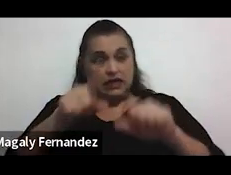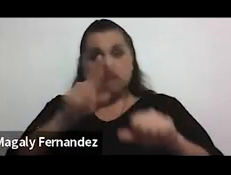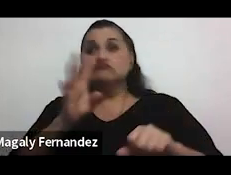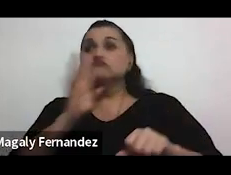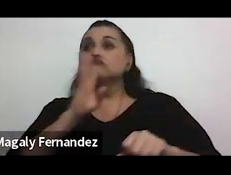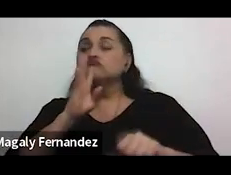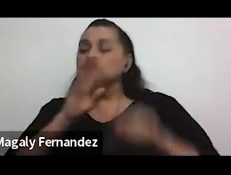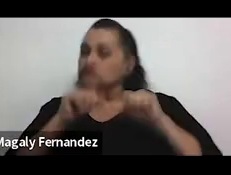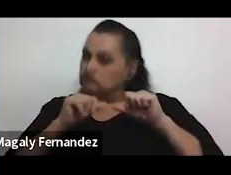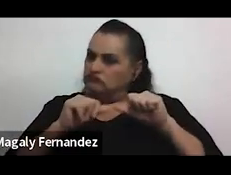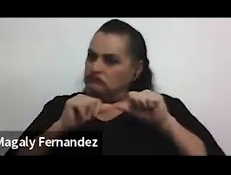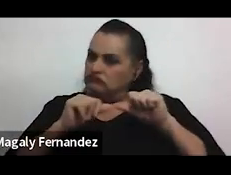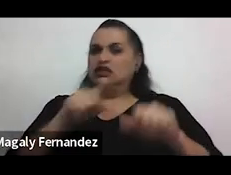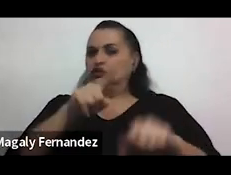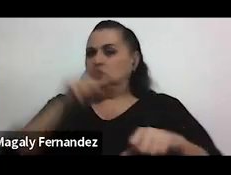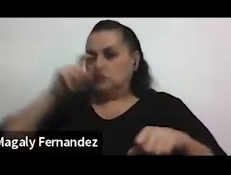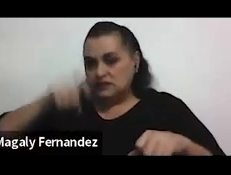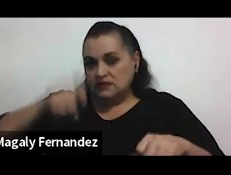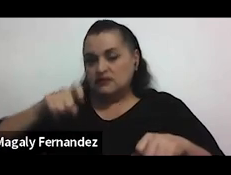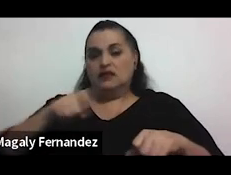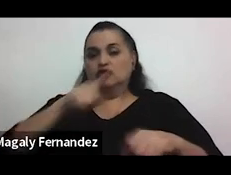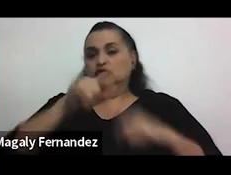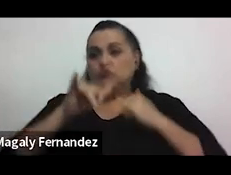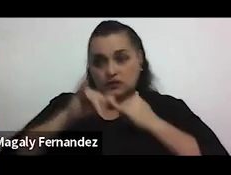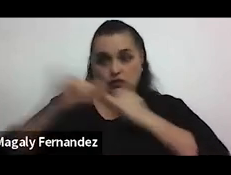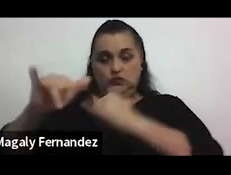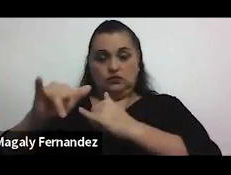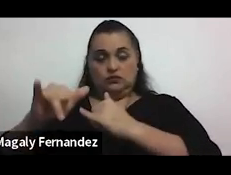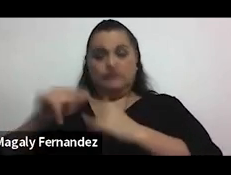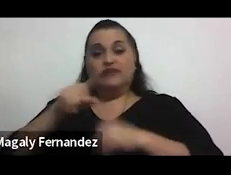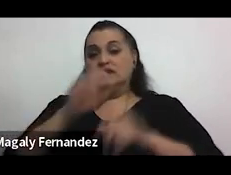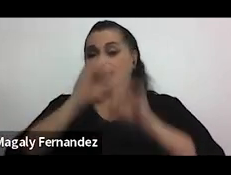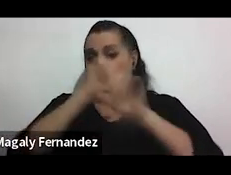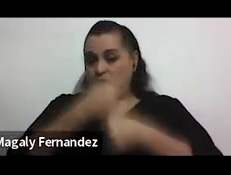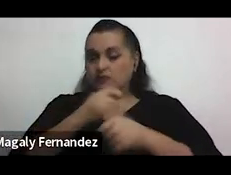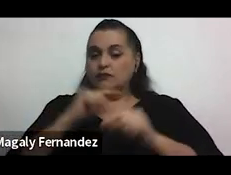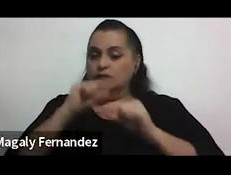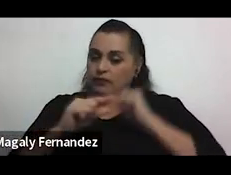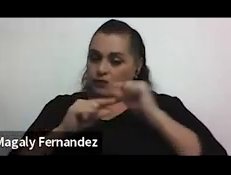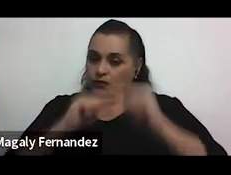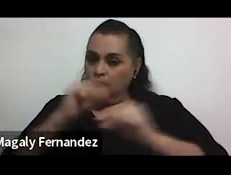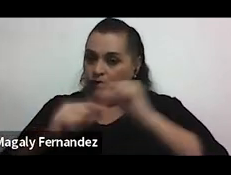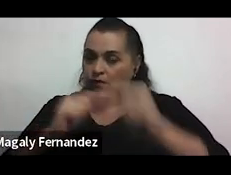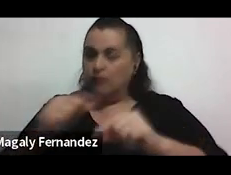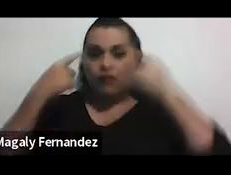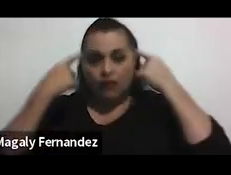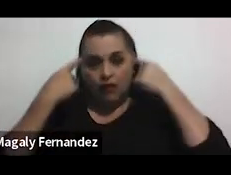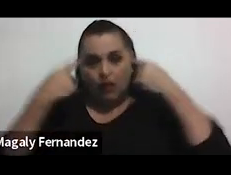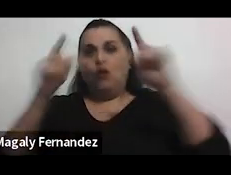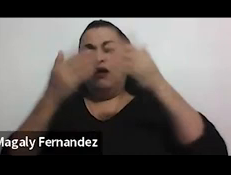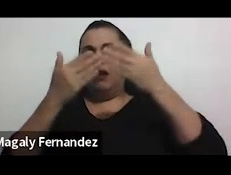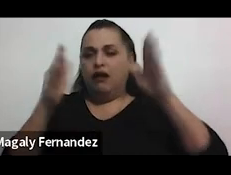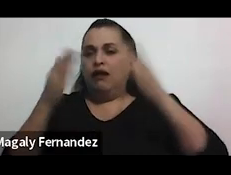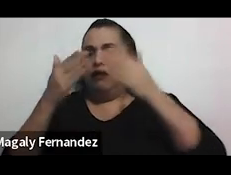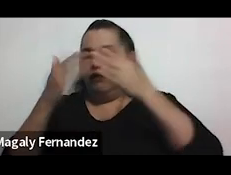seguir sosteniendo tu necesidad de denunciar es lo que hace que poco a poco vayamos abriendo brecha